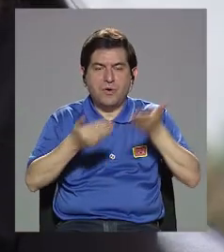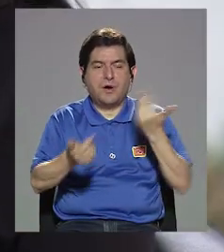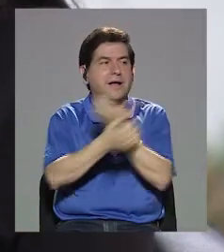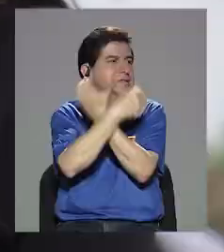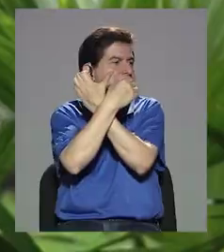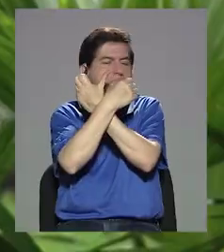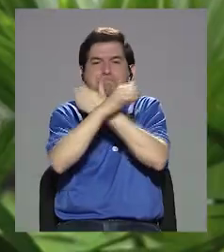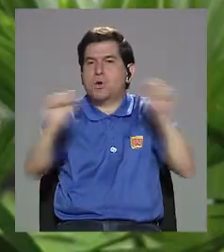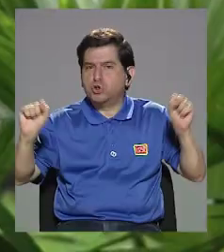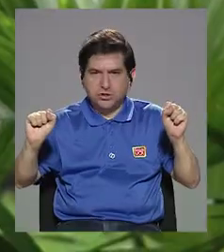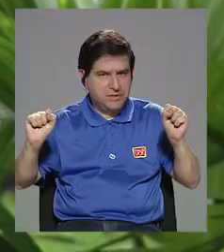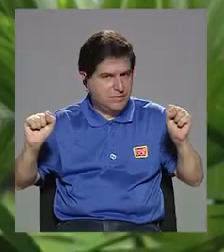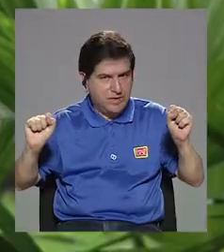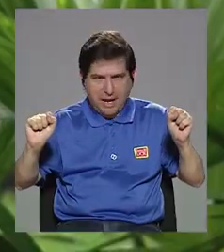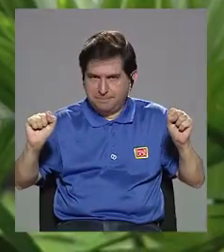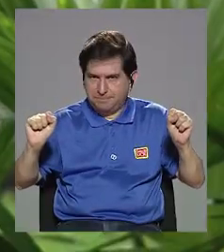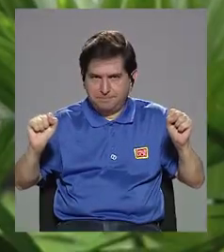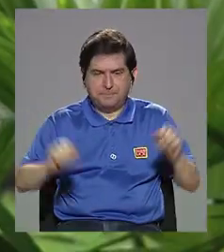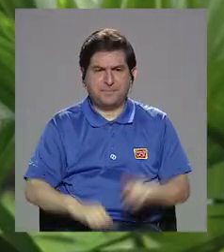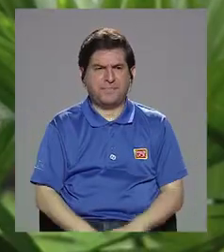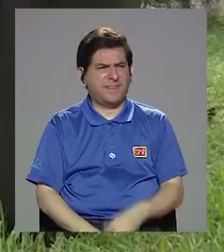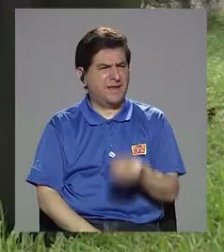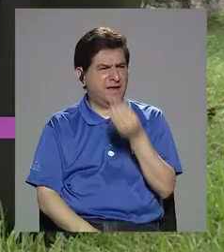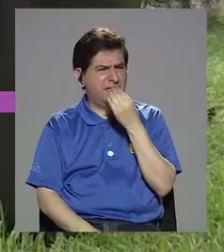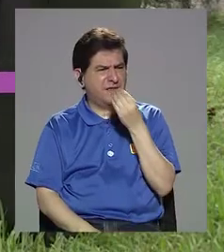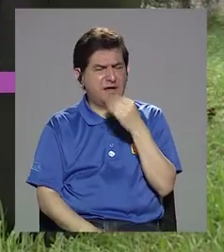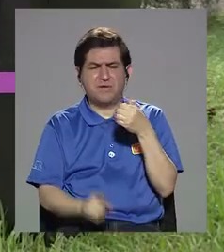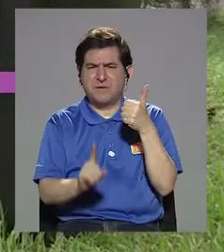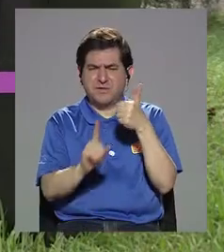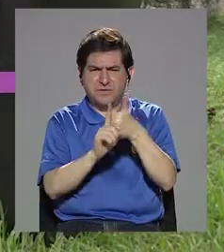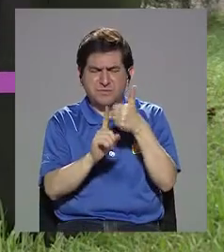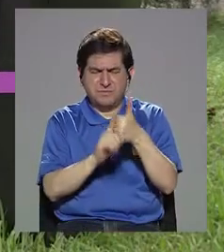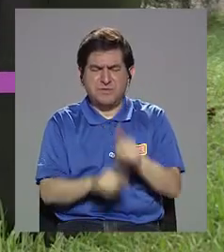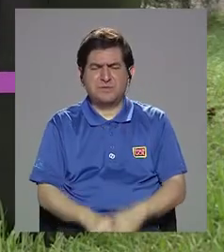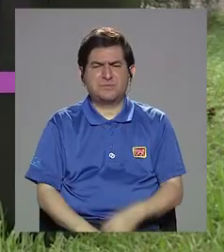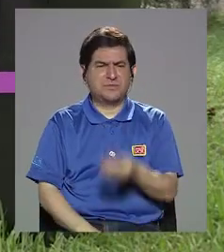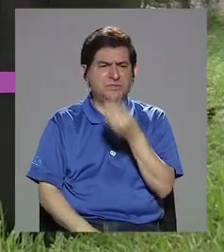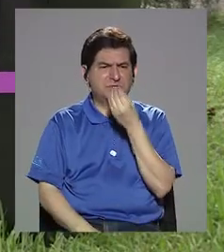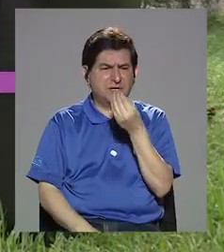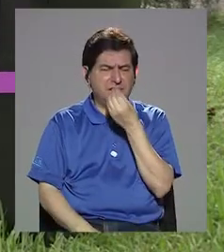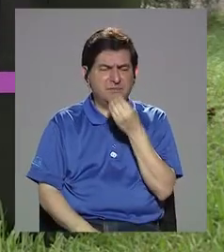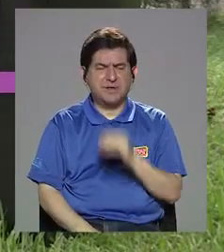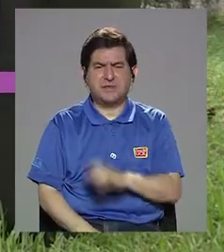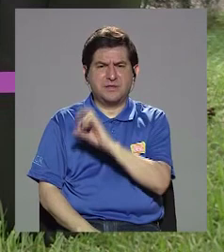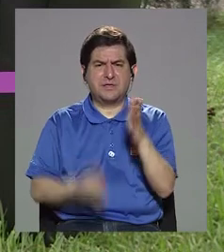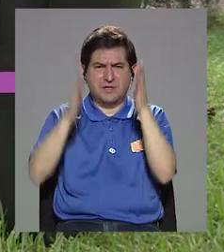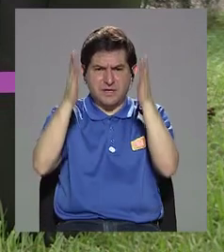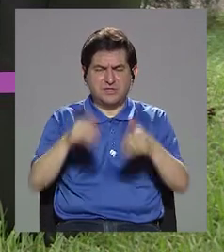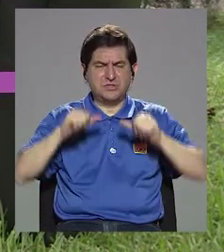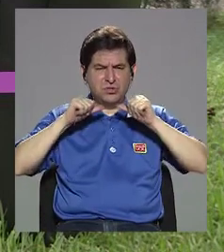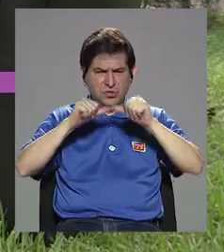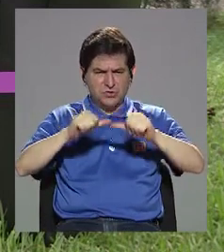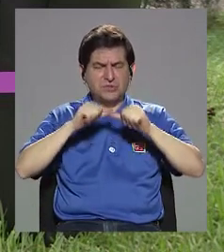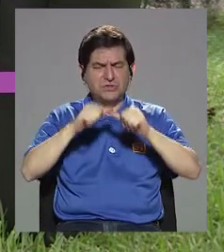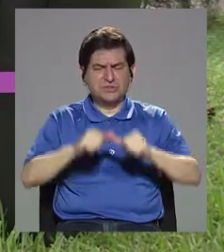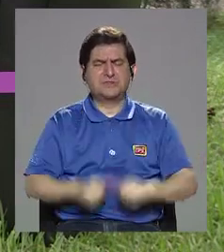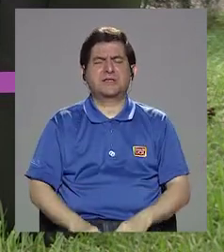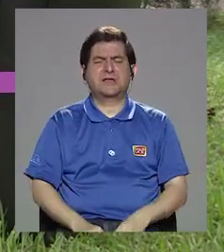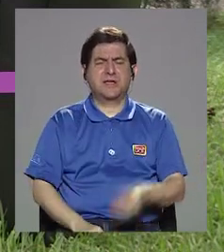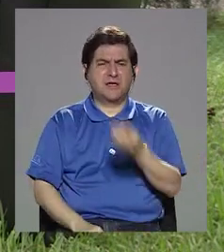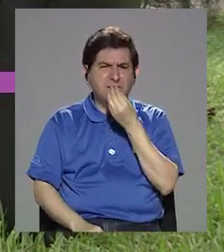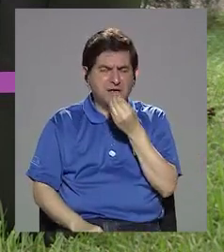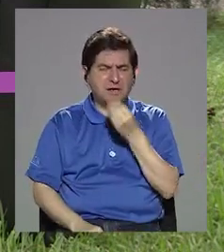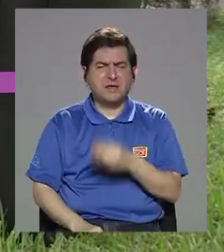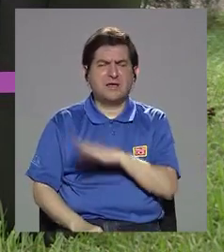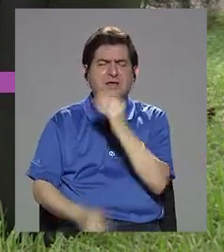imposible. ¿Cuáles de estos alimentos propios de la dieta del costarricense deberíamos seguir consumiendo, deberíamos